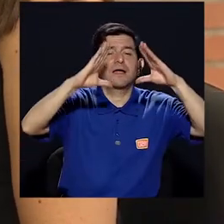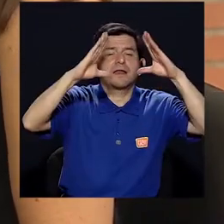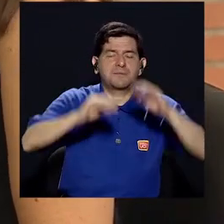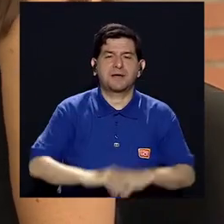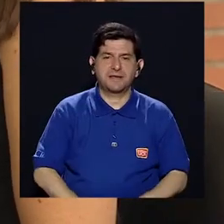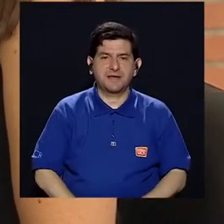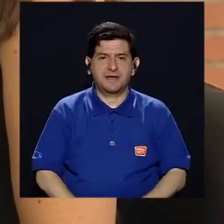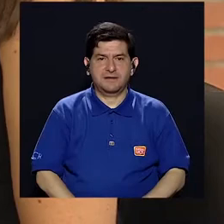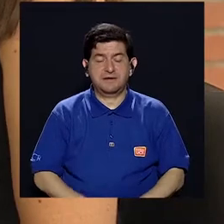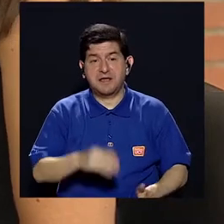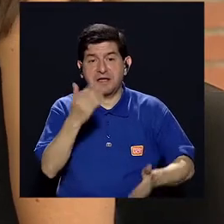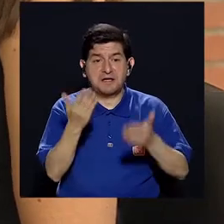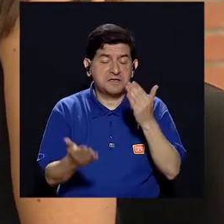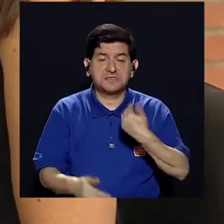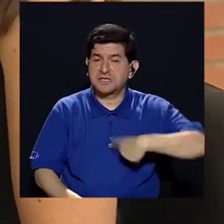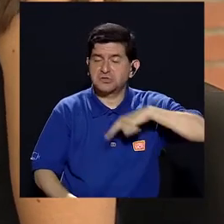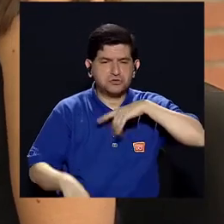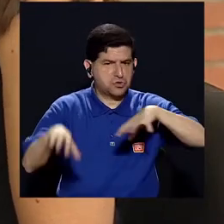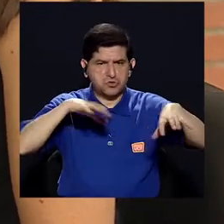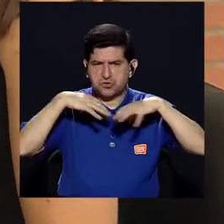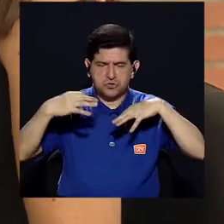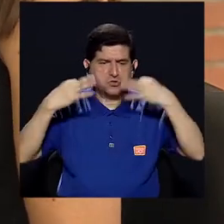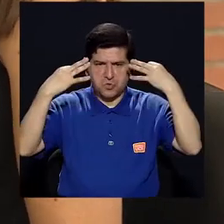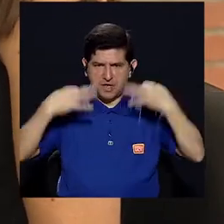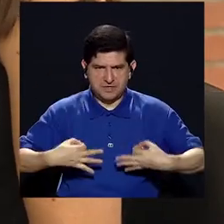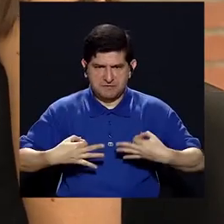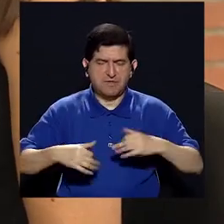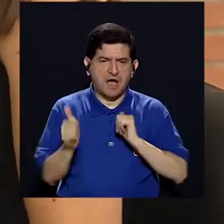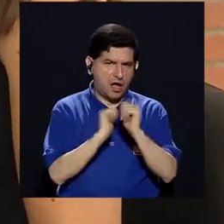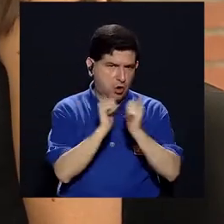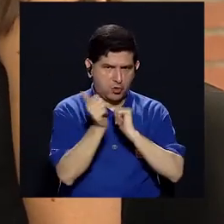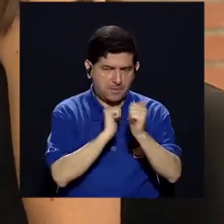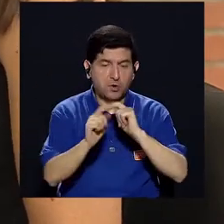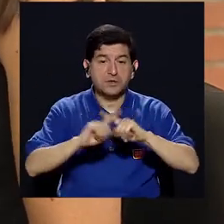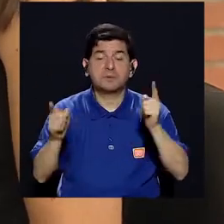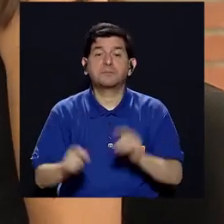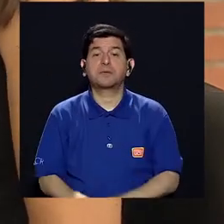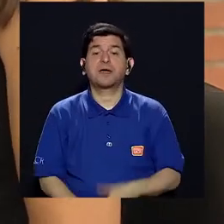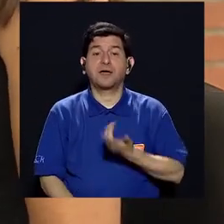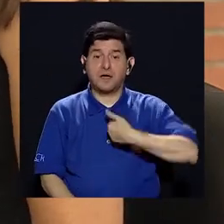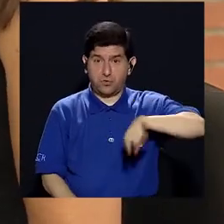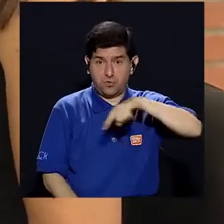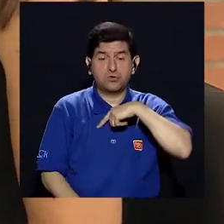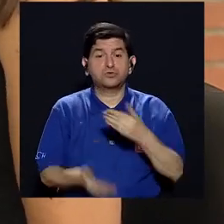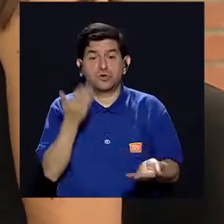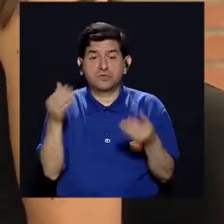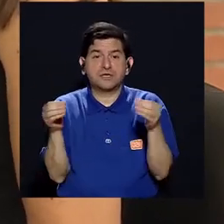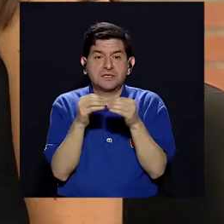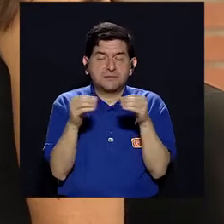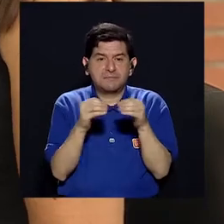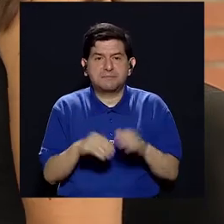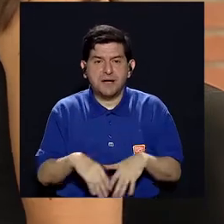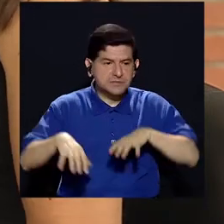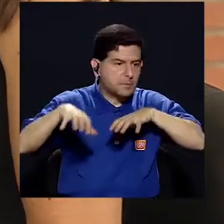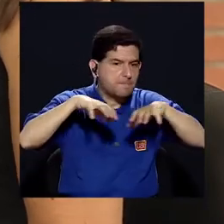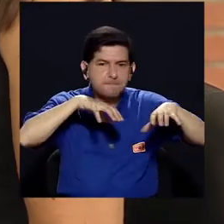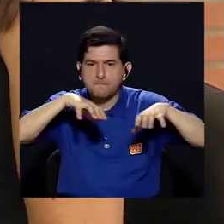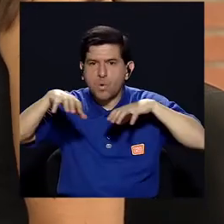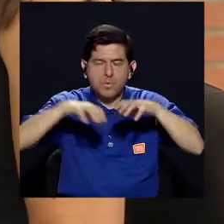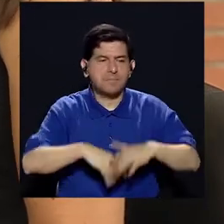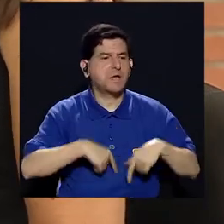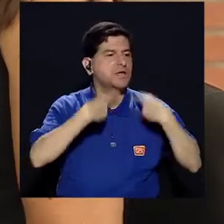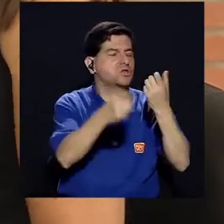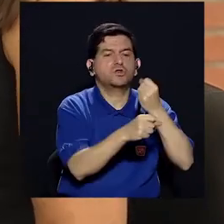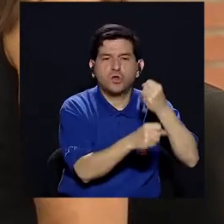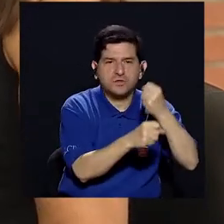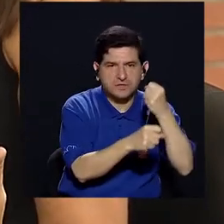En la mañana, durante el día, aunque tal vez no hagamos ejercicio como tal, o algún deporte, se supone que vamos a estar más físicamente